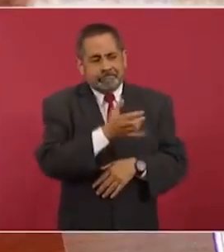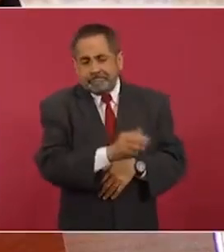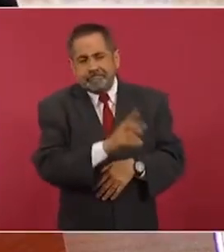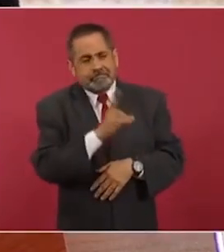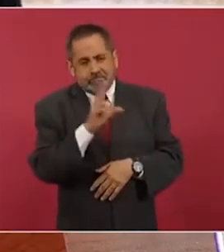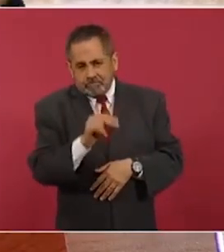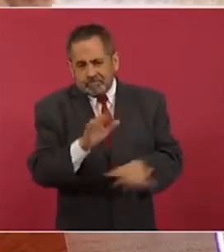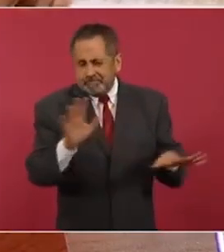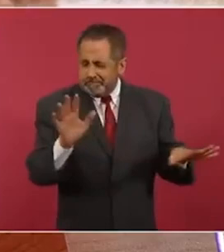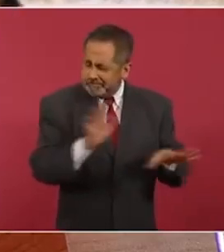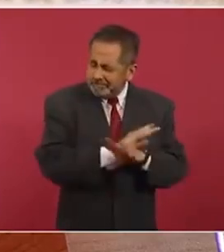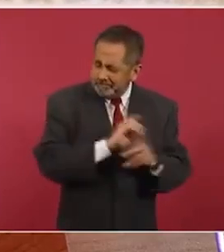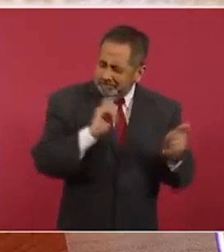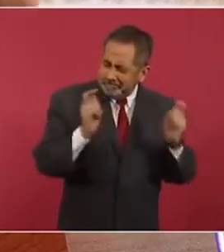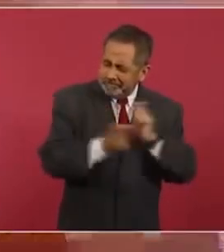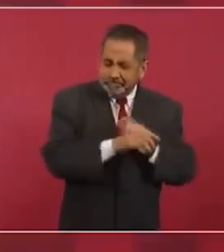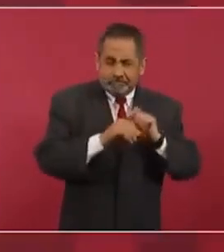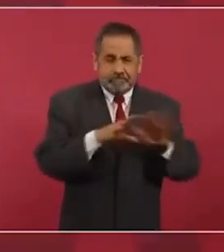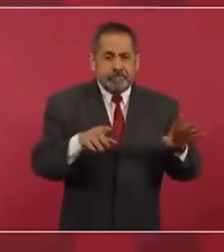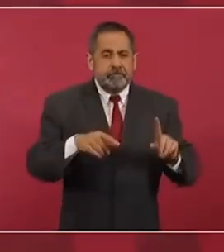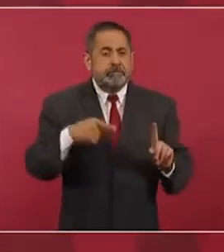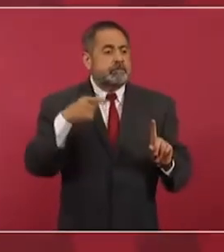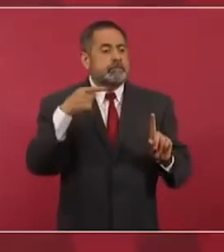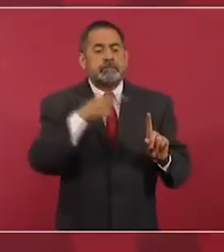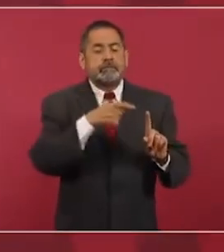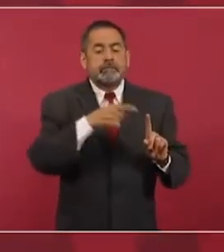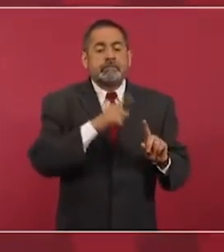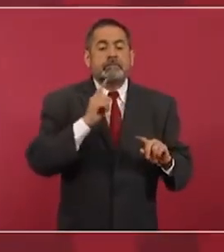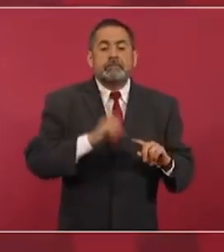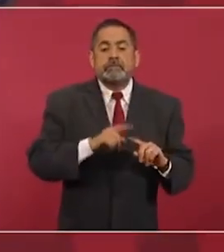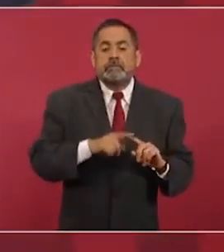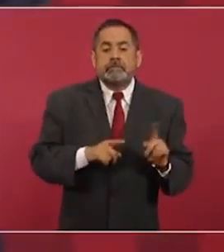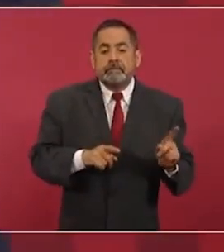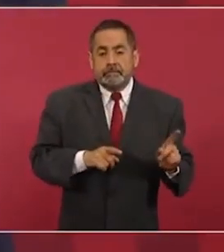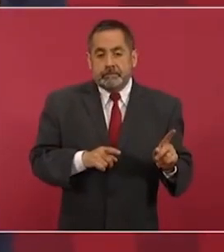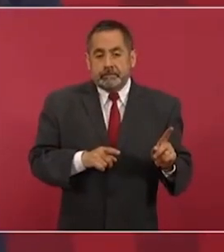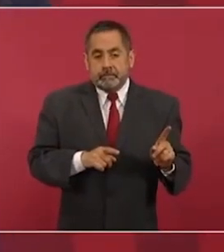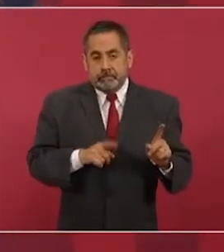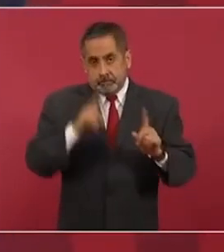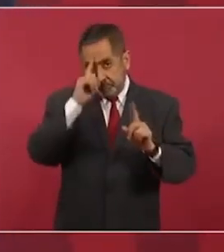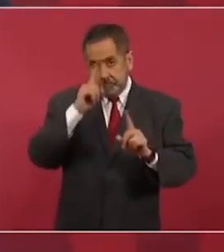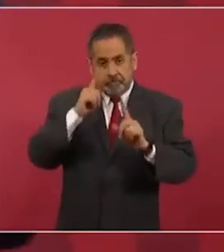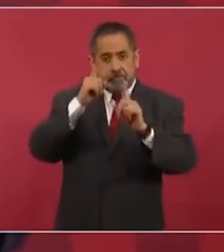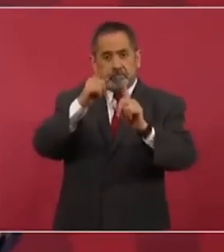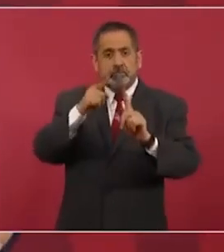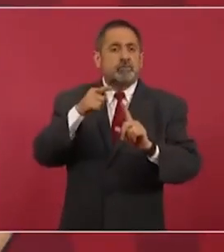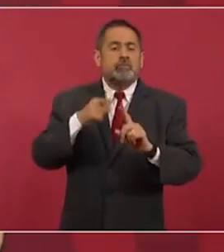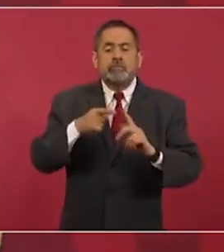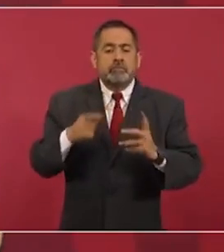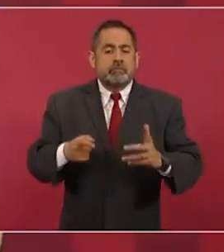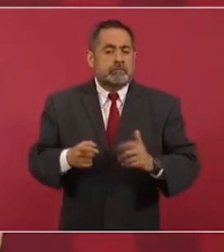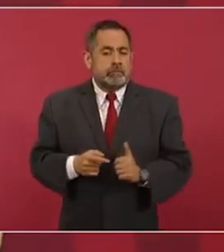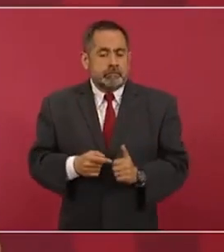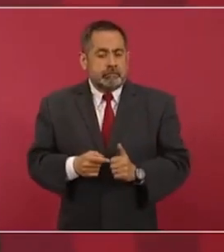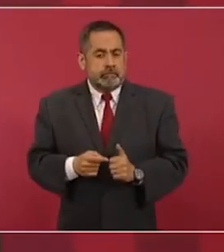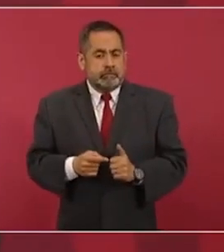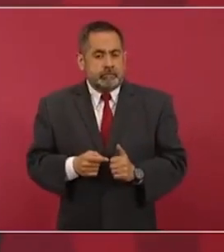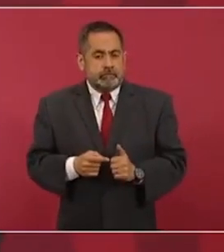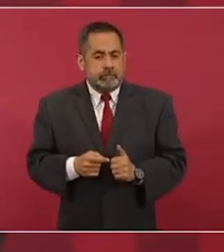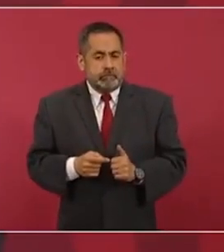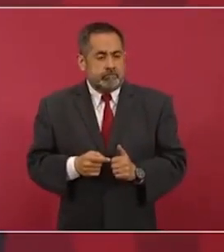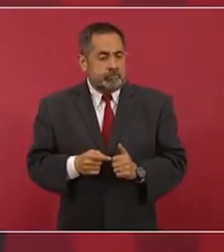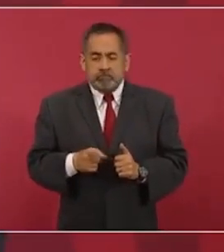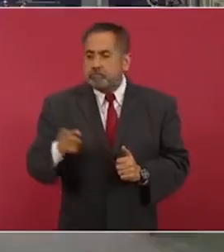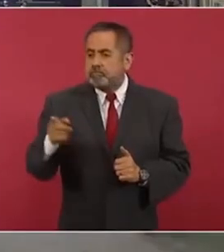se tenga como objetivo principal el